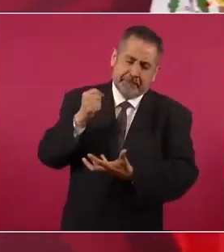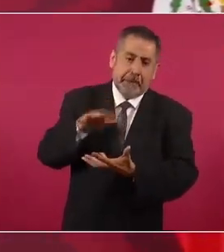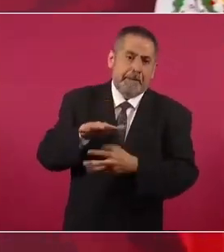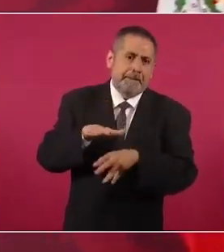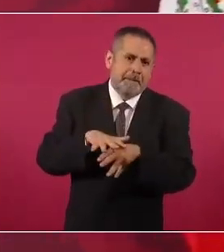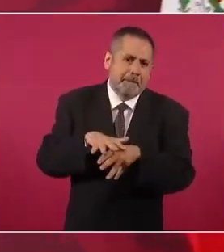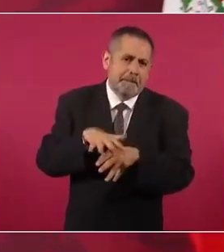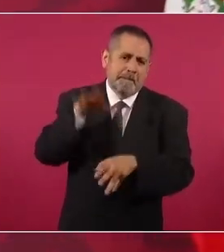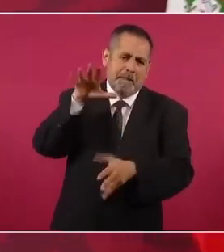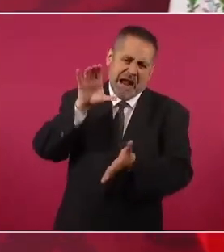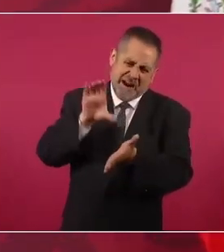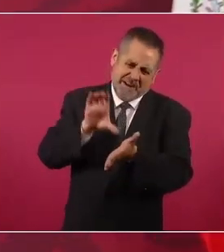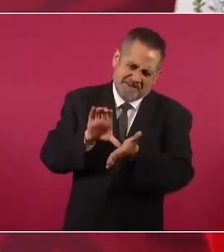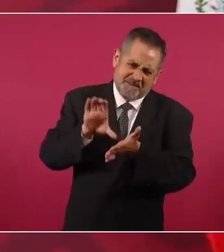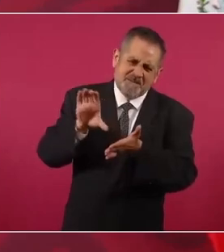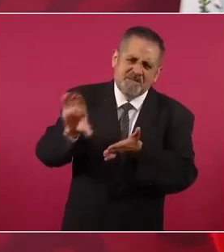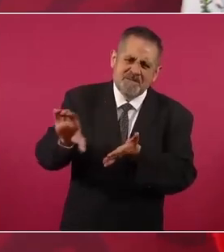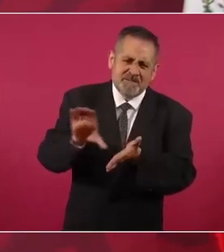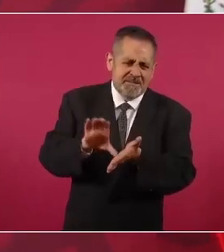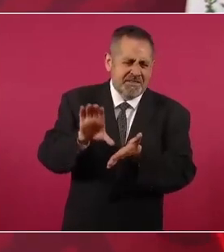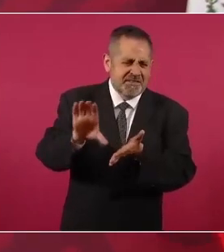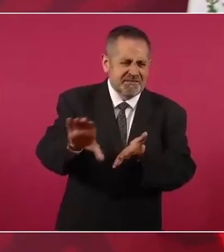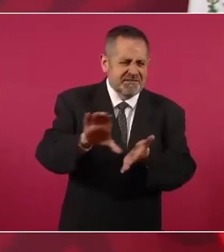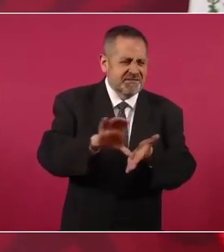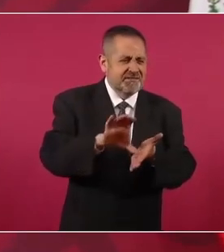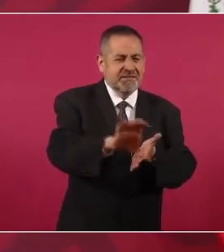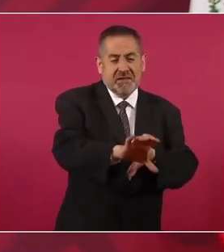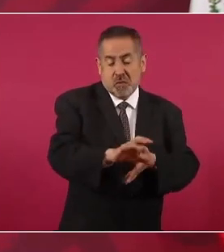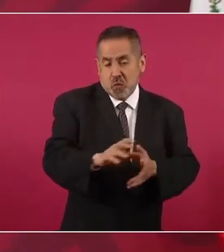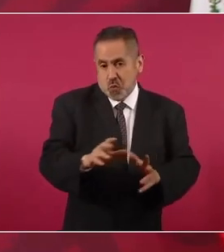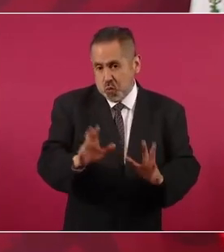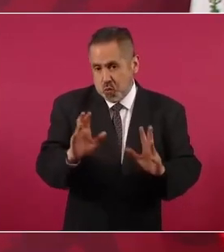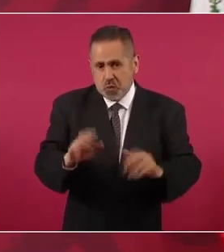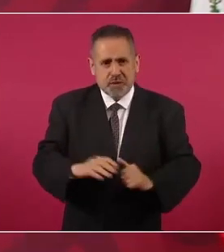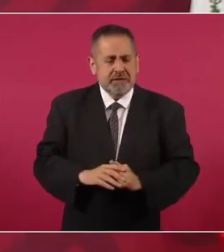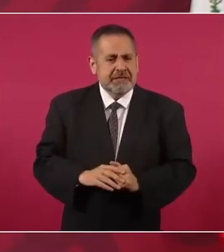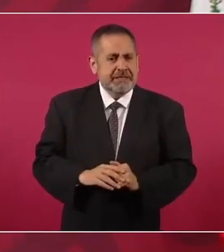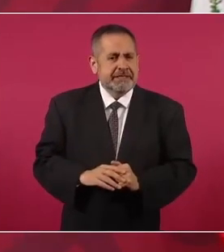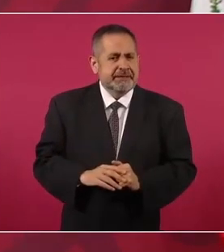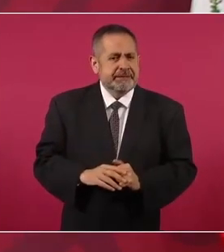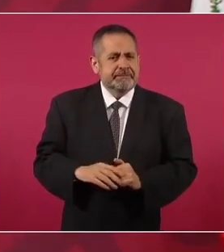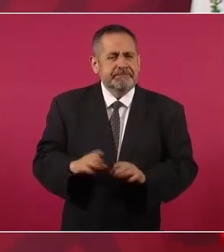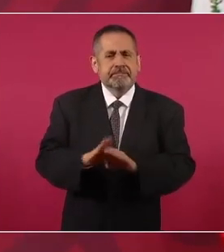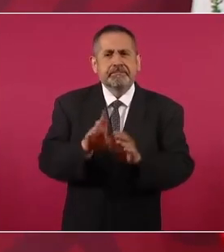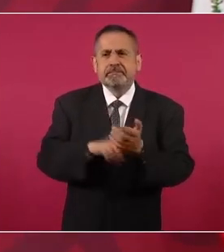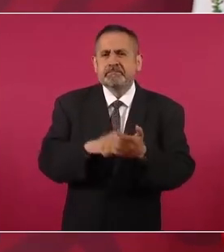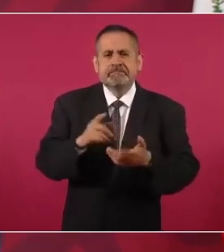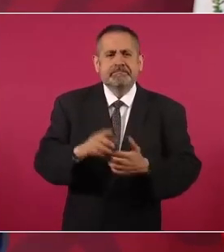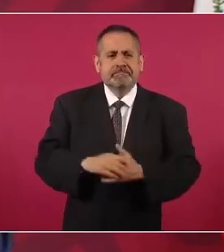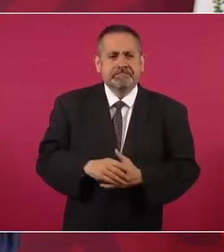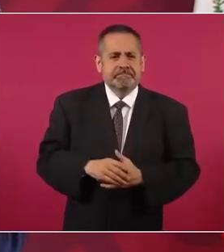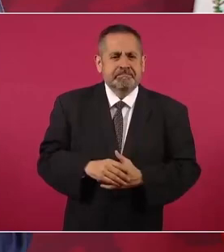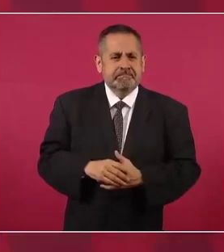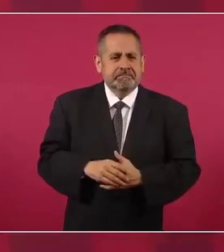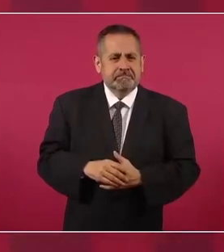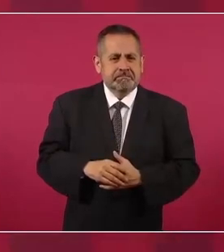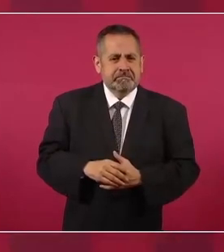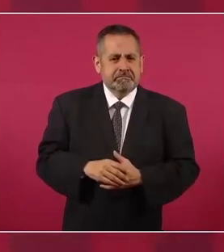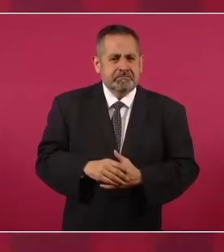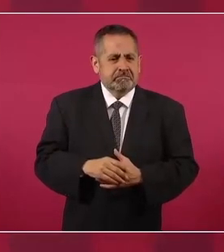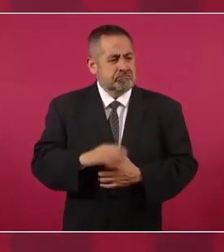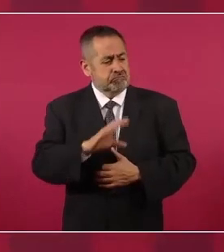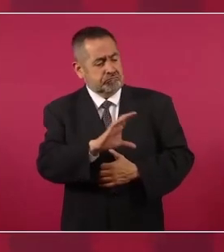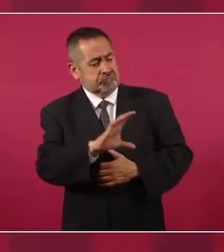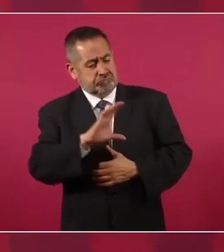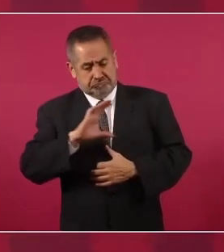más, se podían hasta proyectar y